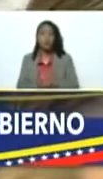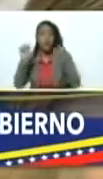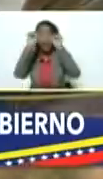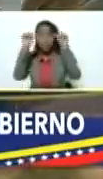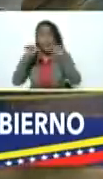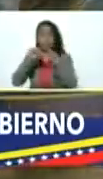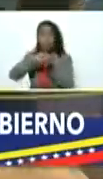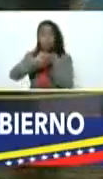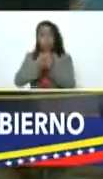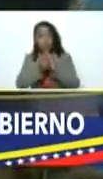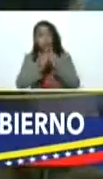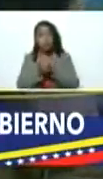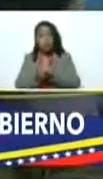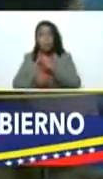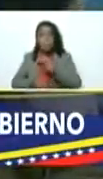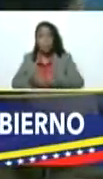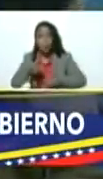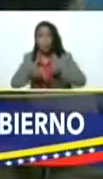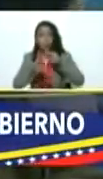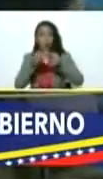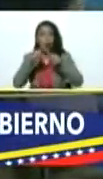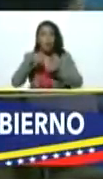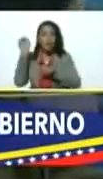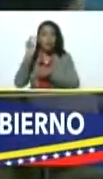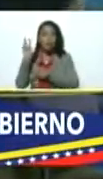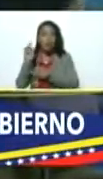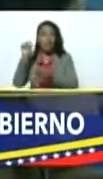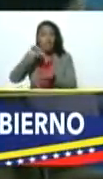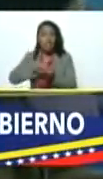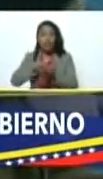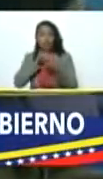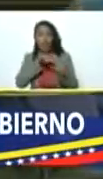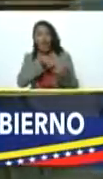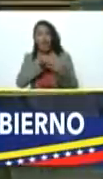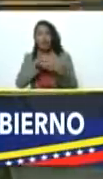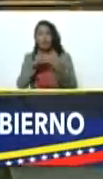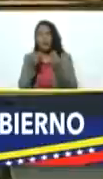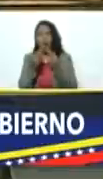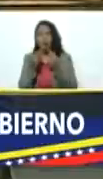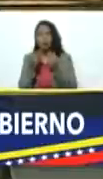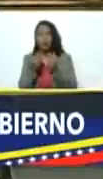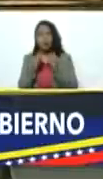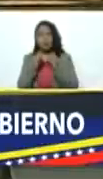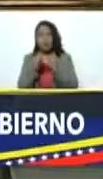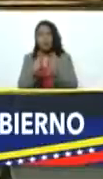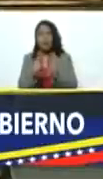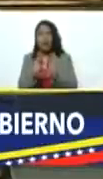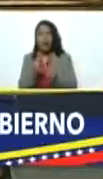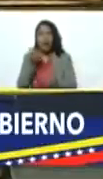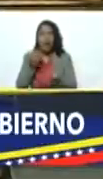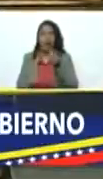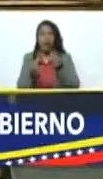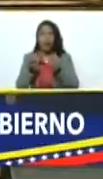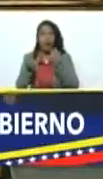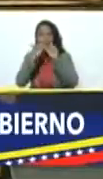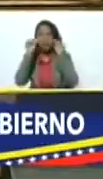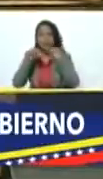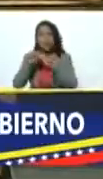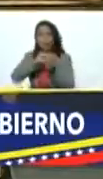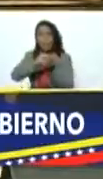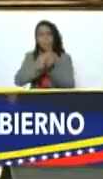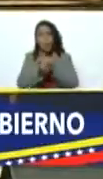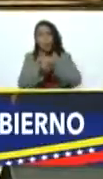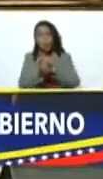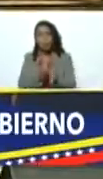cambiario que se ha construido en Venezuela en medio de la guerra económica y que se mantenga la estabilidad del sistema cambiario